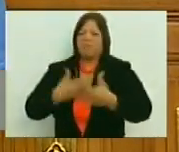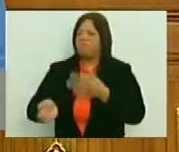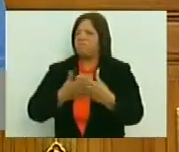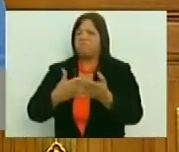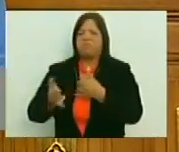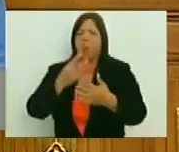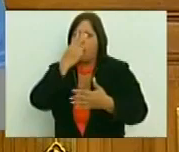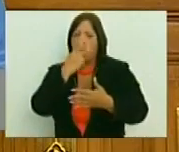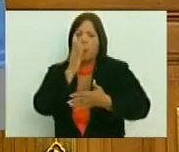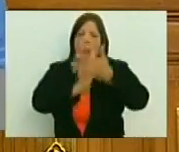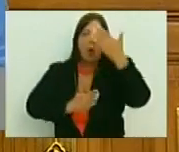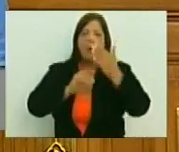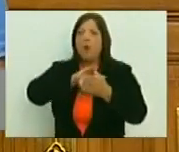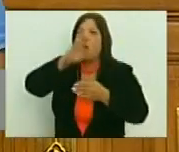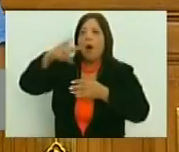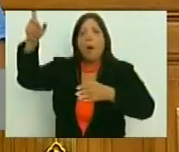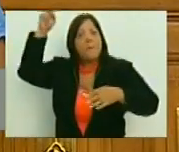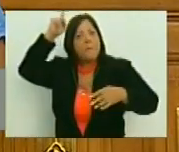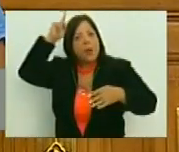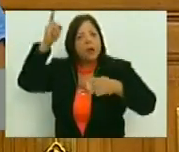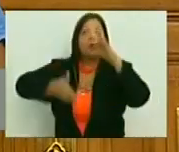terminaron por allá en el Alto Perú,